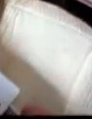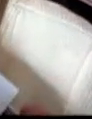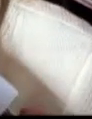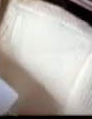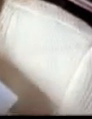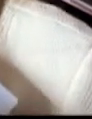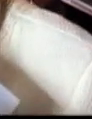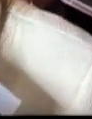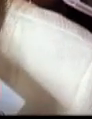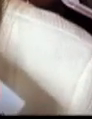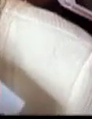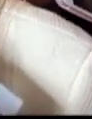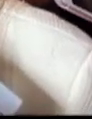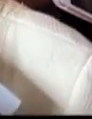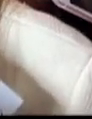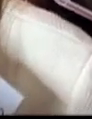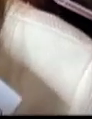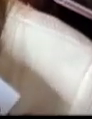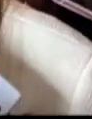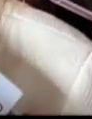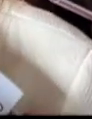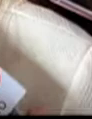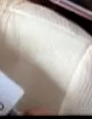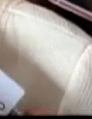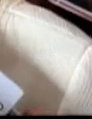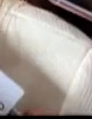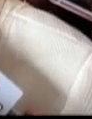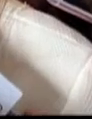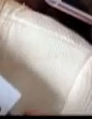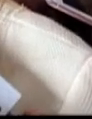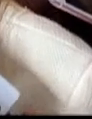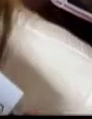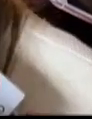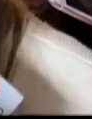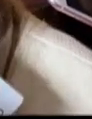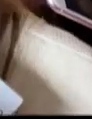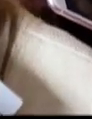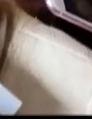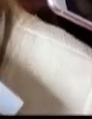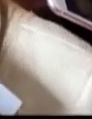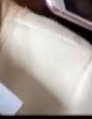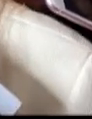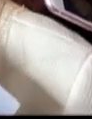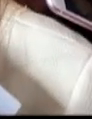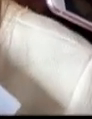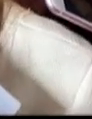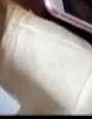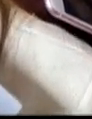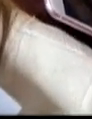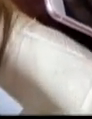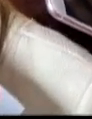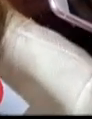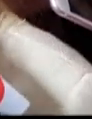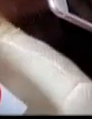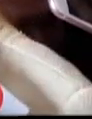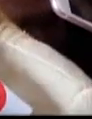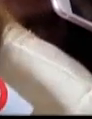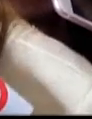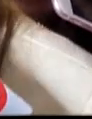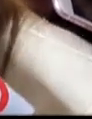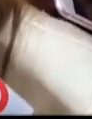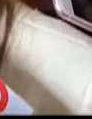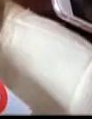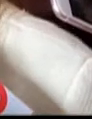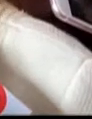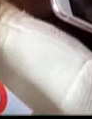programa, y sobre todo también que viene de la mano con la reforma, todo el personal de educación física y todo lo que tiene que ver con la escuela de educación